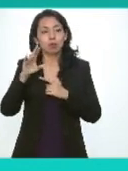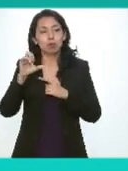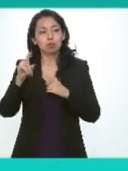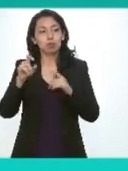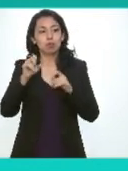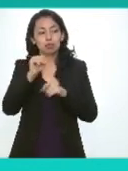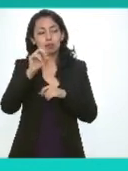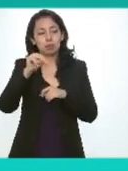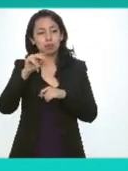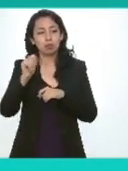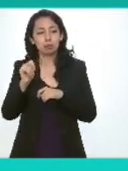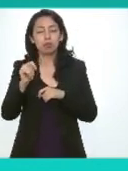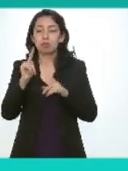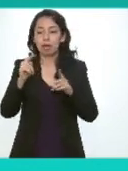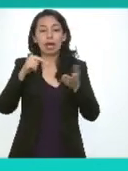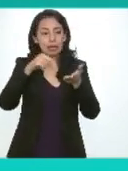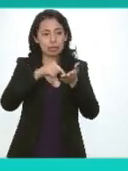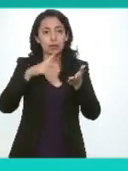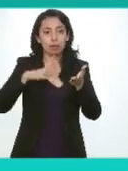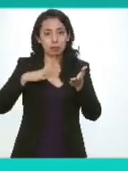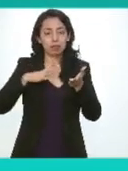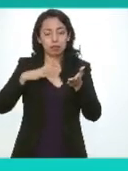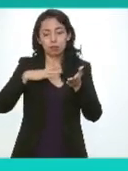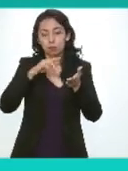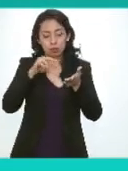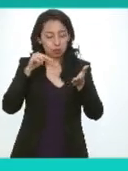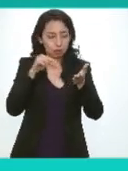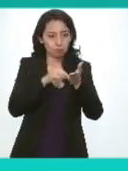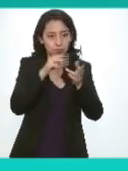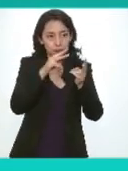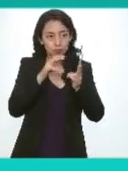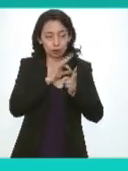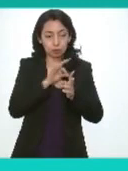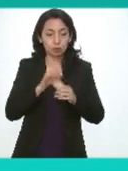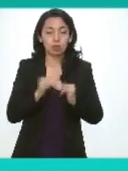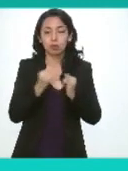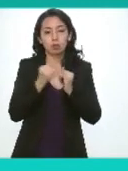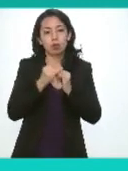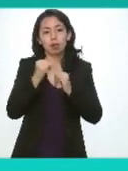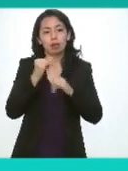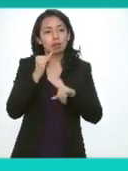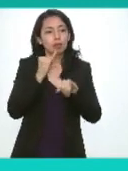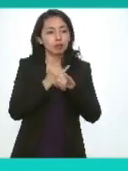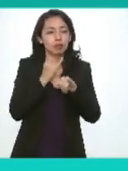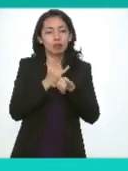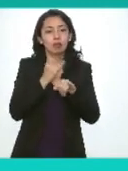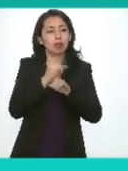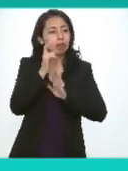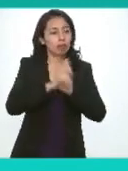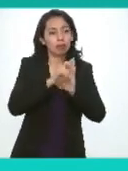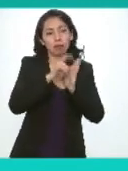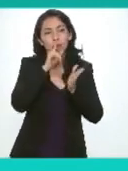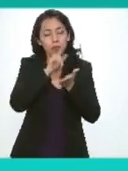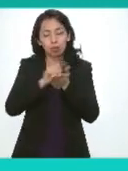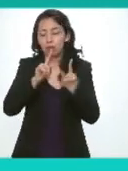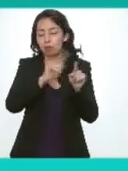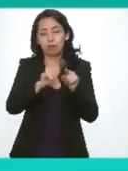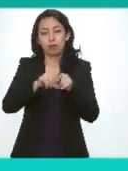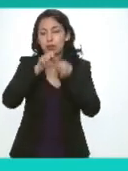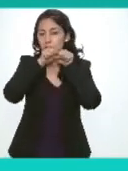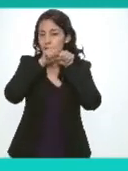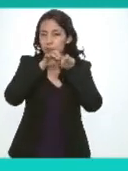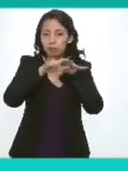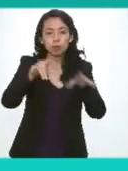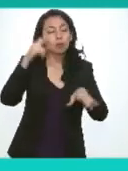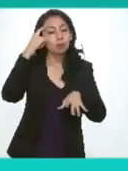nacional de transparencia y en diversos medios y redes sociales que se estará difundiendo para